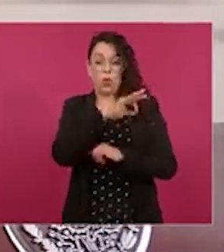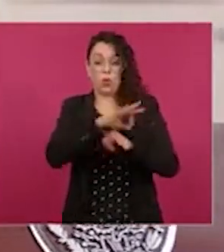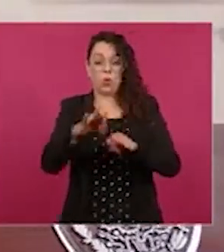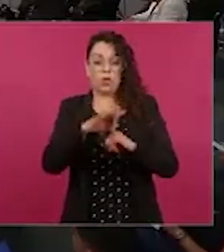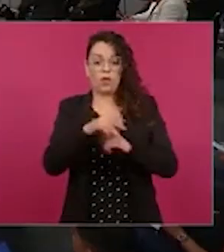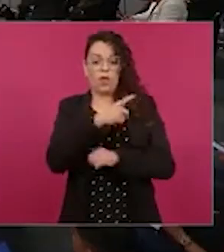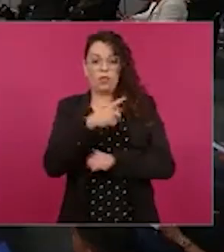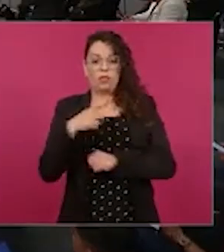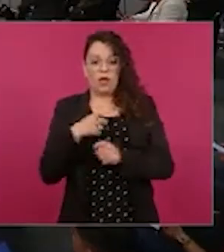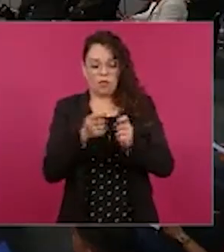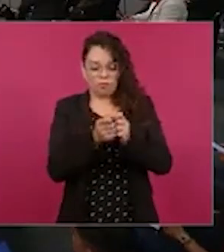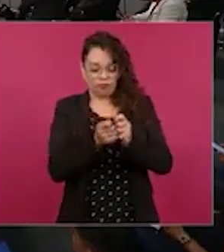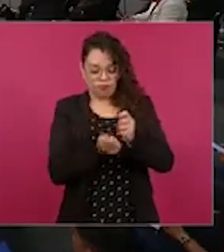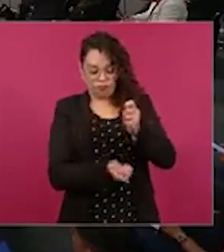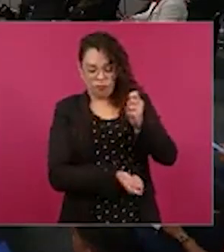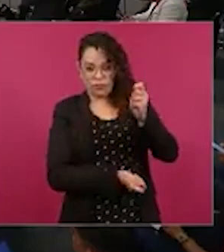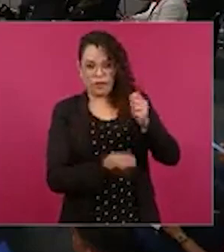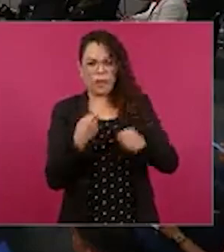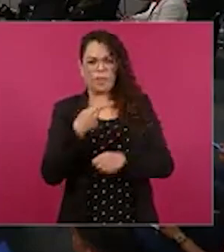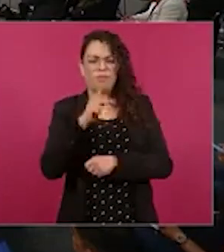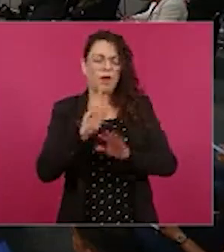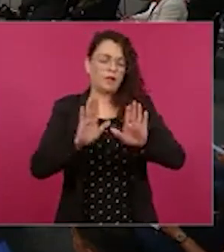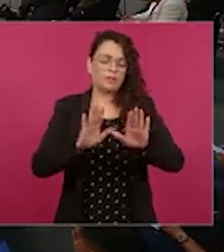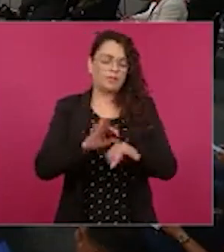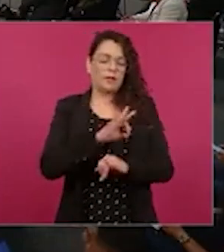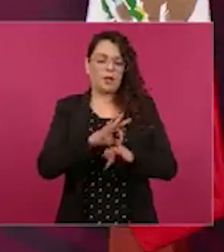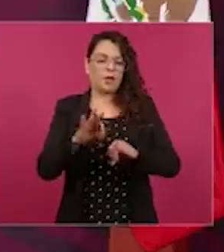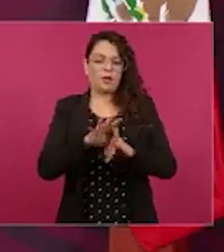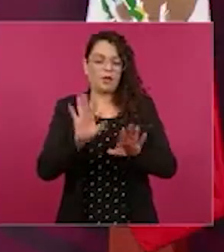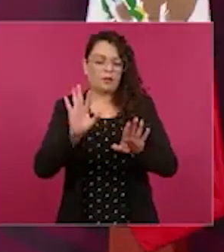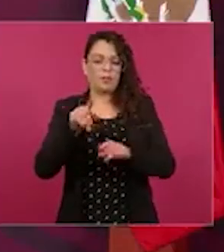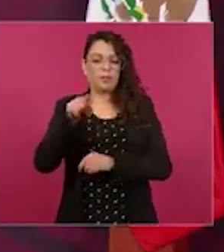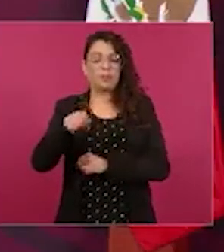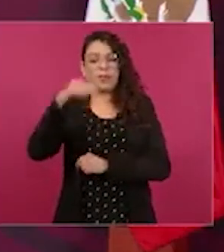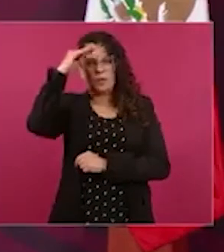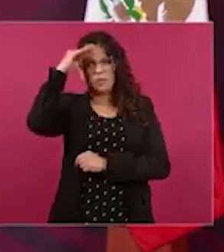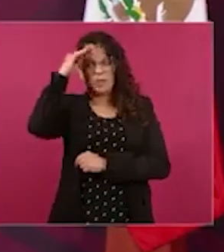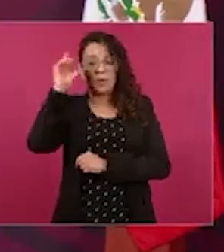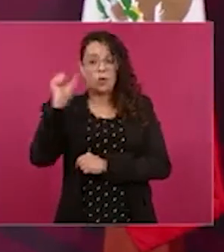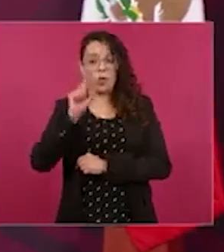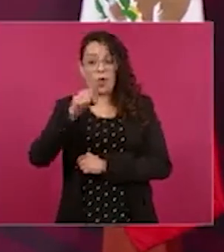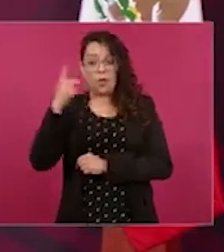y que la persona que estaba siendo consultada